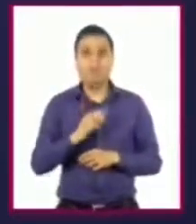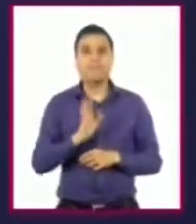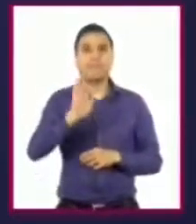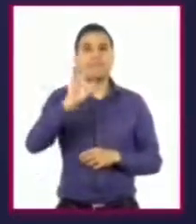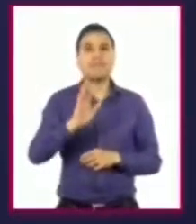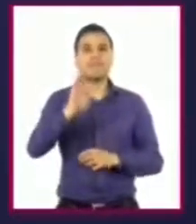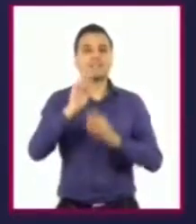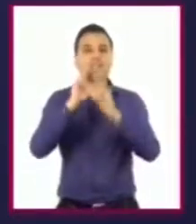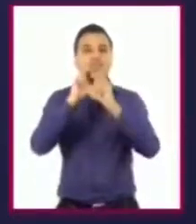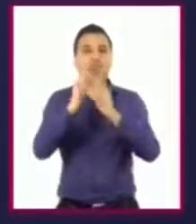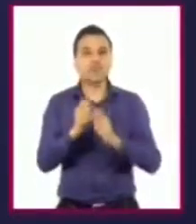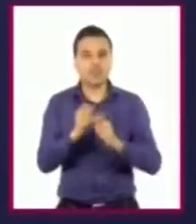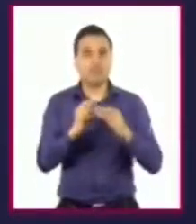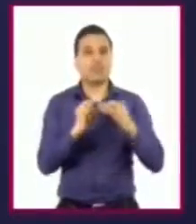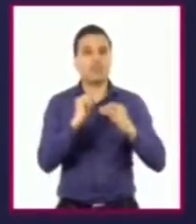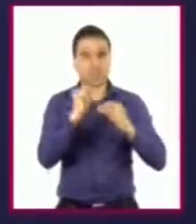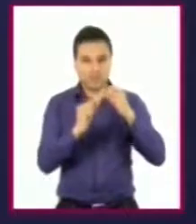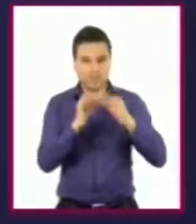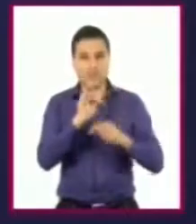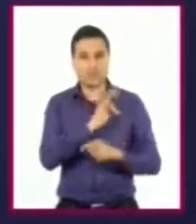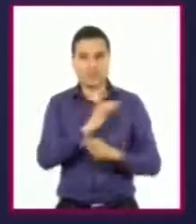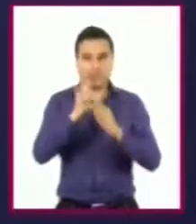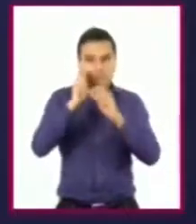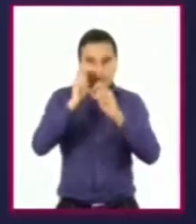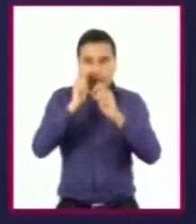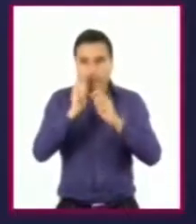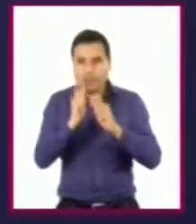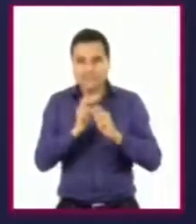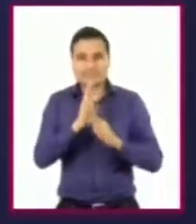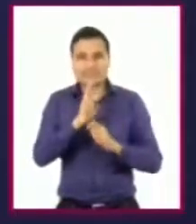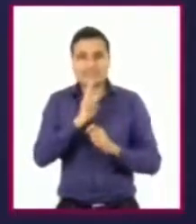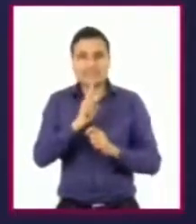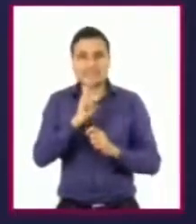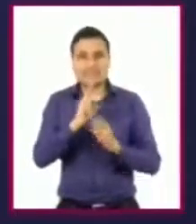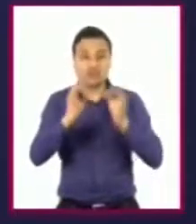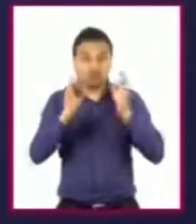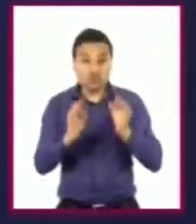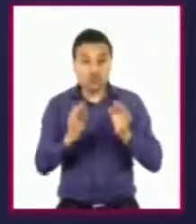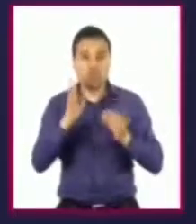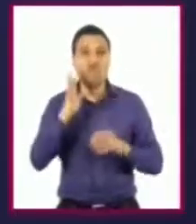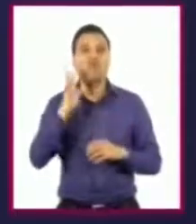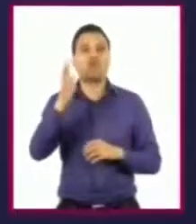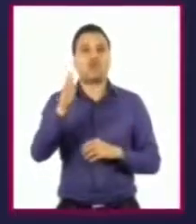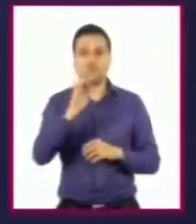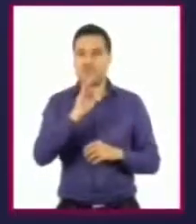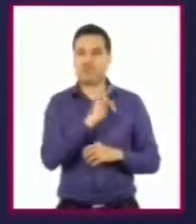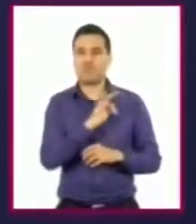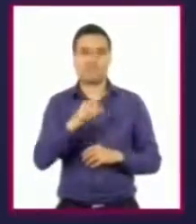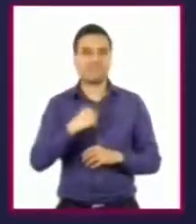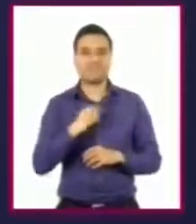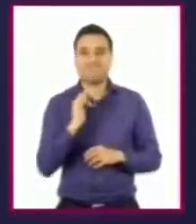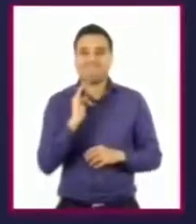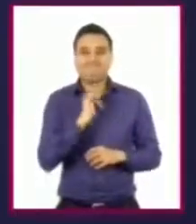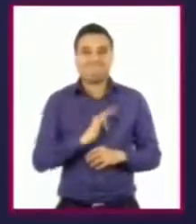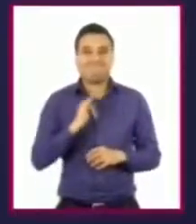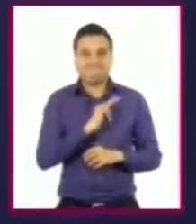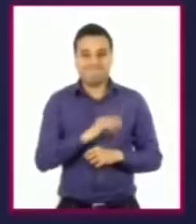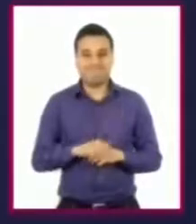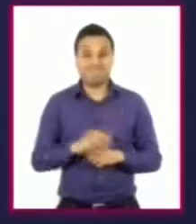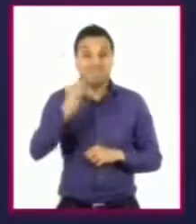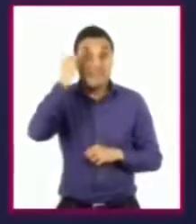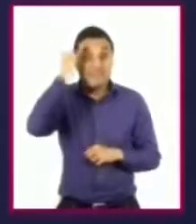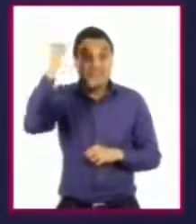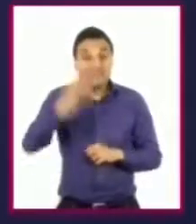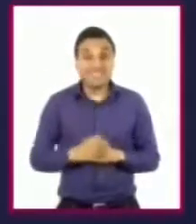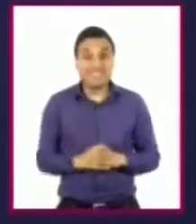generarán una visión que en el futuro podrá concretarse de manera satisfactoria. Imaginen su vida